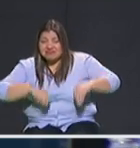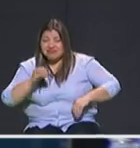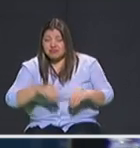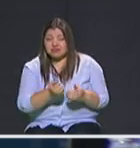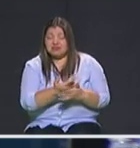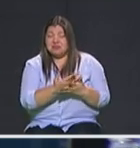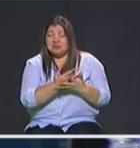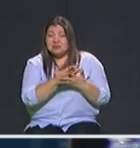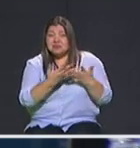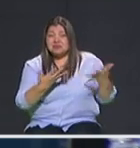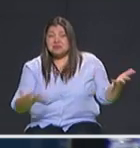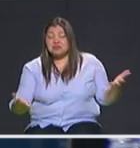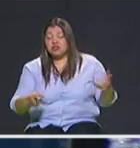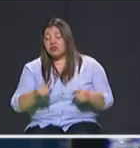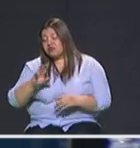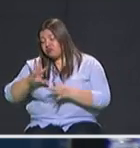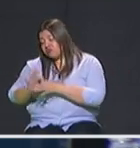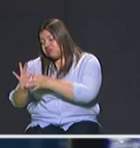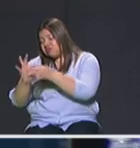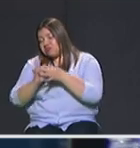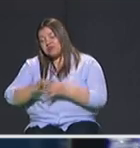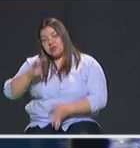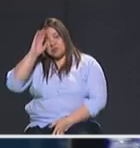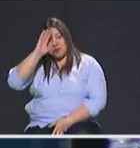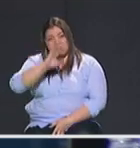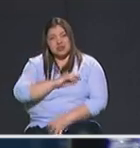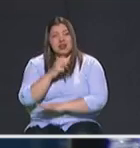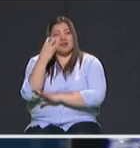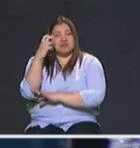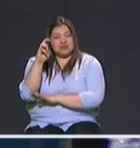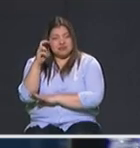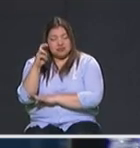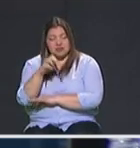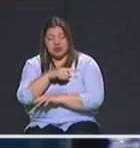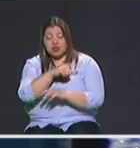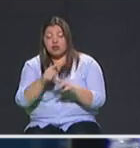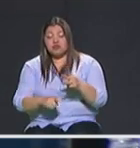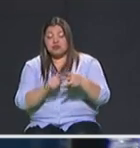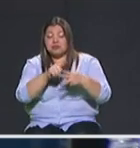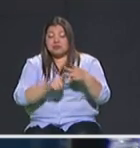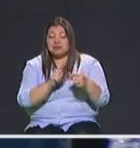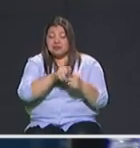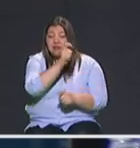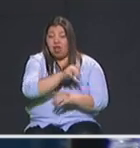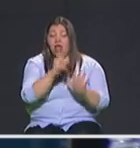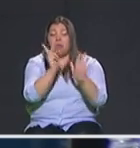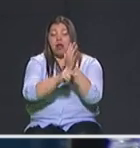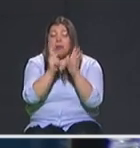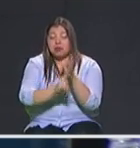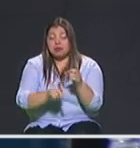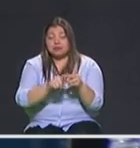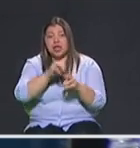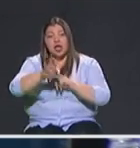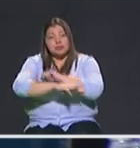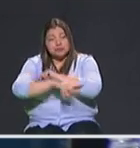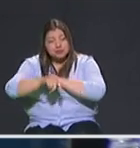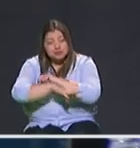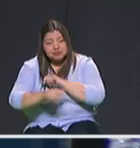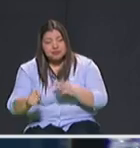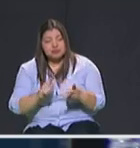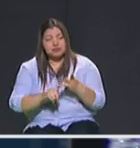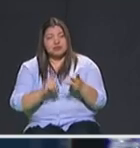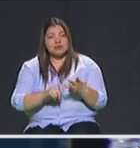justicia, la policía, la fiscalía de forma articulada, tres grandes delitos, los homicidios, los hurtos y la extorsión,